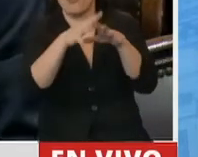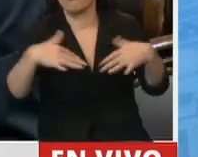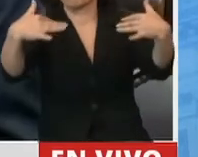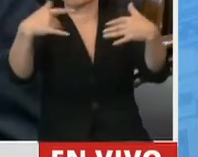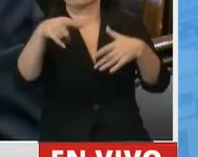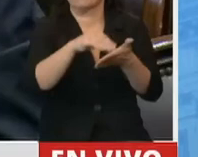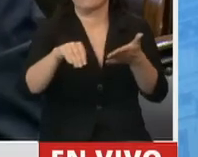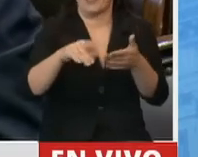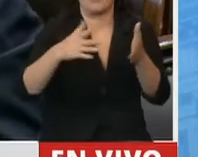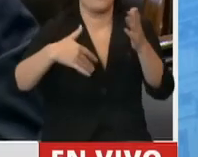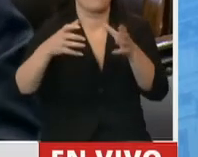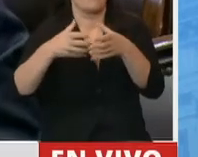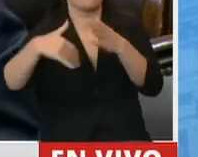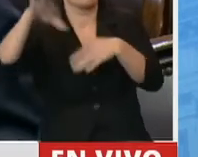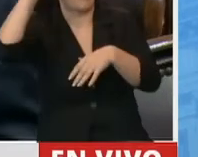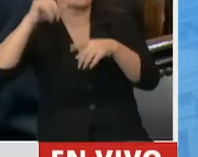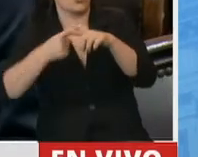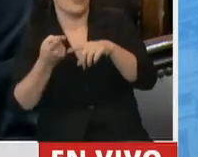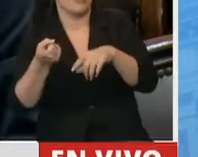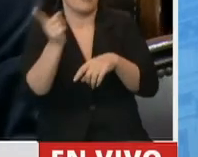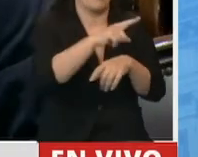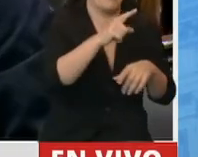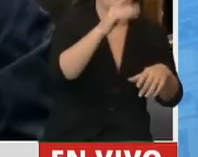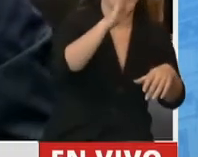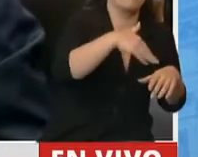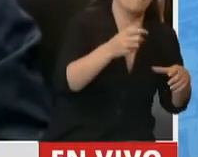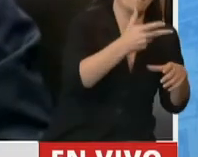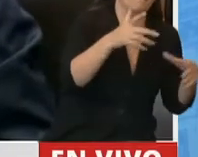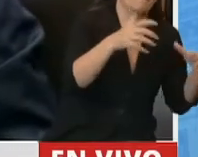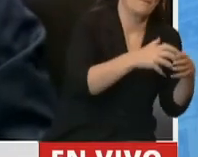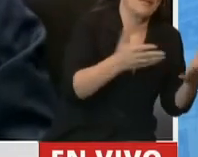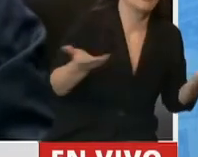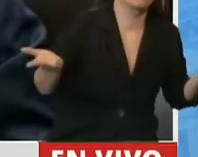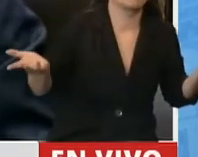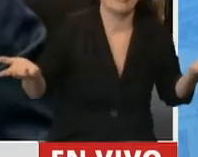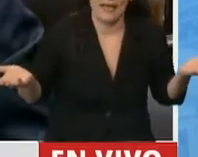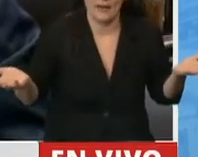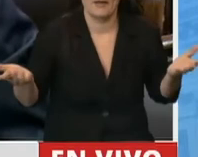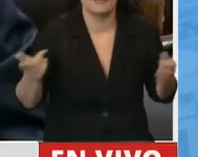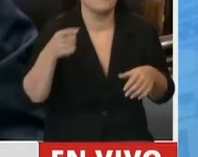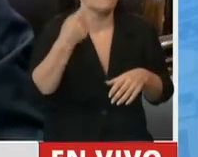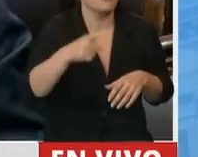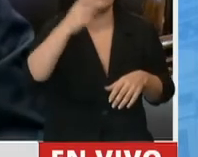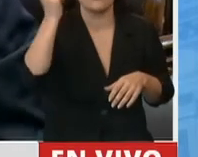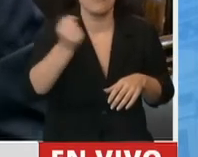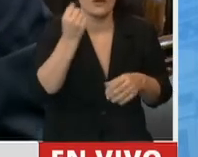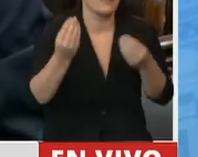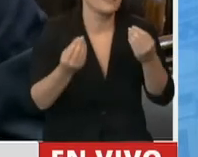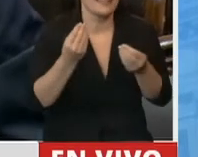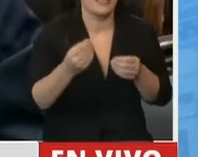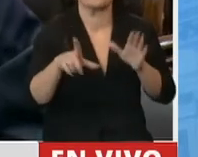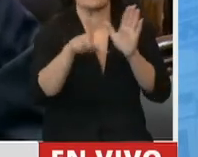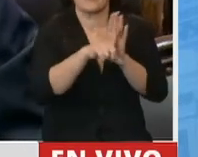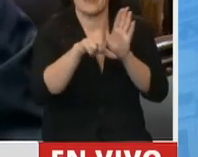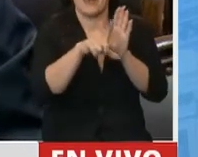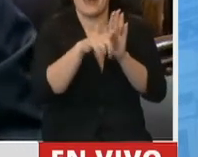minorías, es la posibilidad de construir una ley o